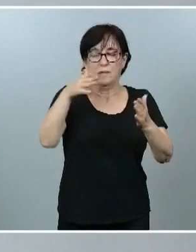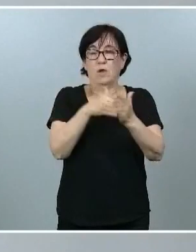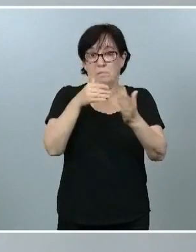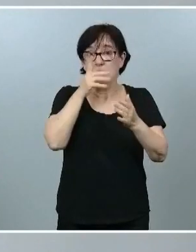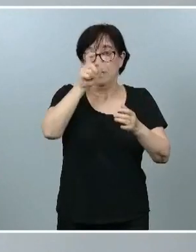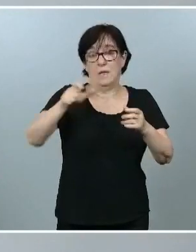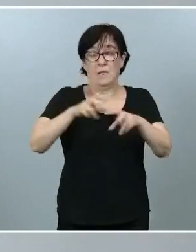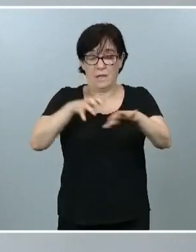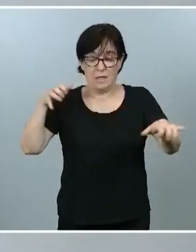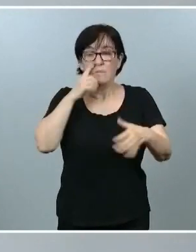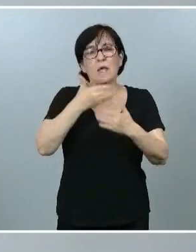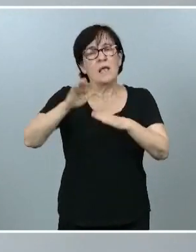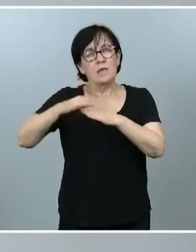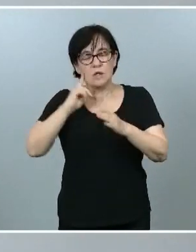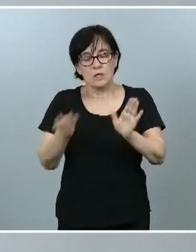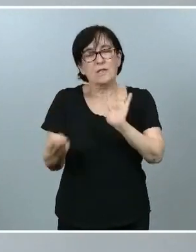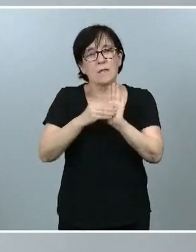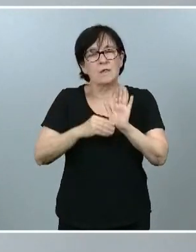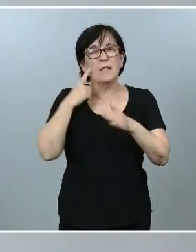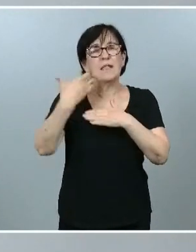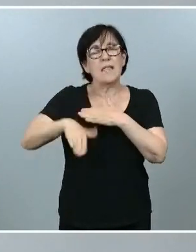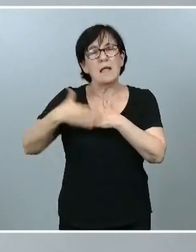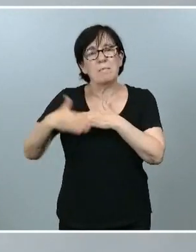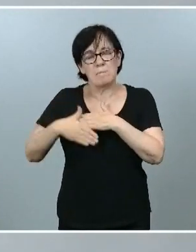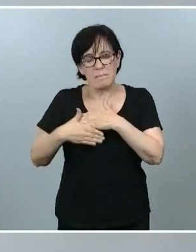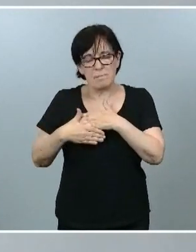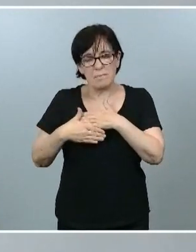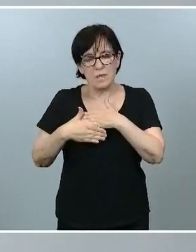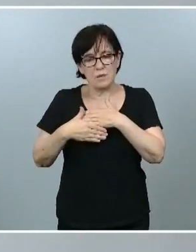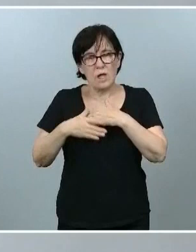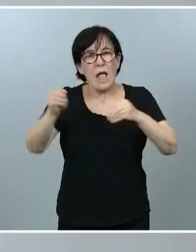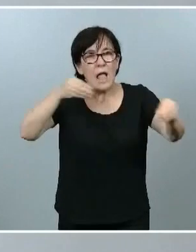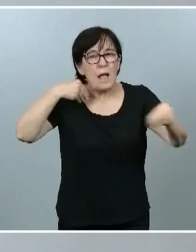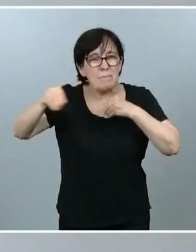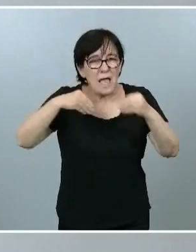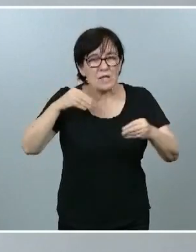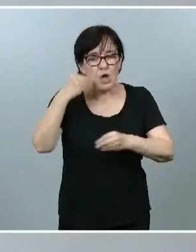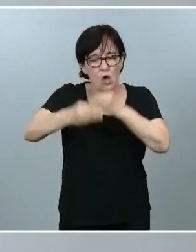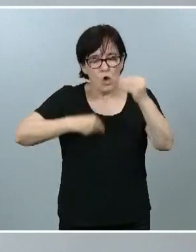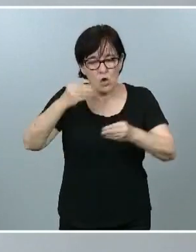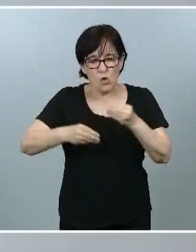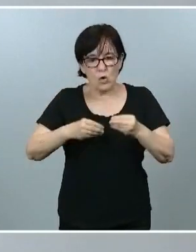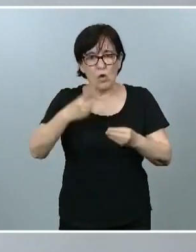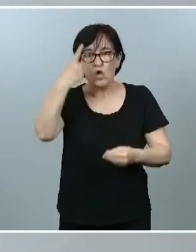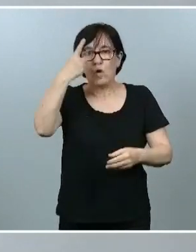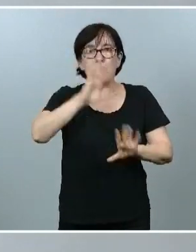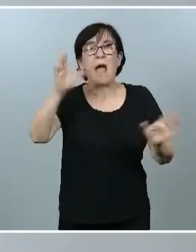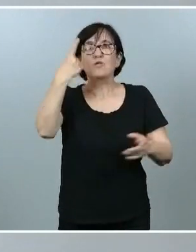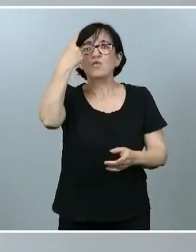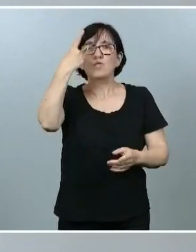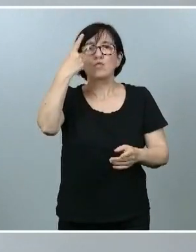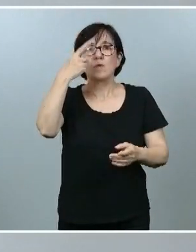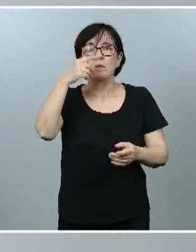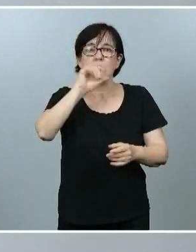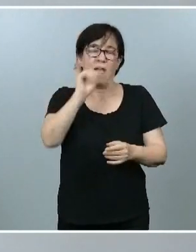Introducen, por primeira vez, limitaciones aos plásticos, ao uso de plásticos de un solo uso. Desde julio de